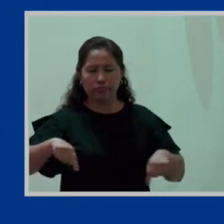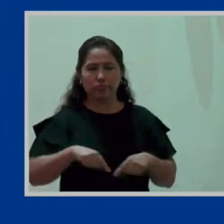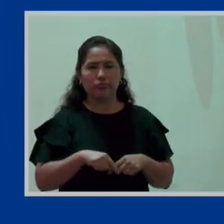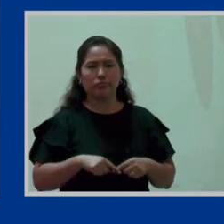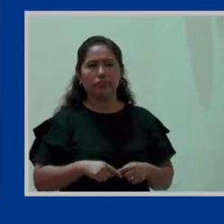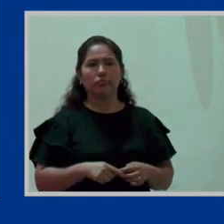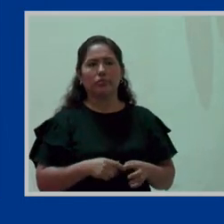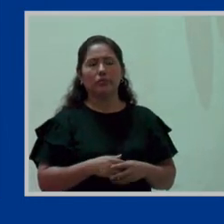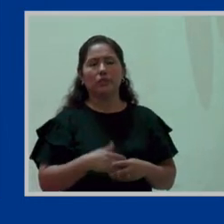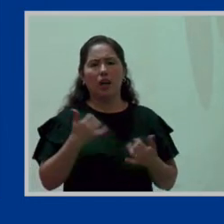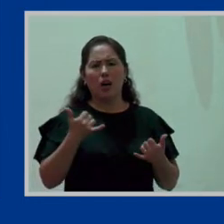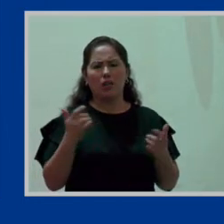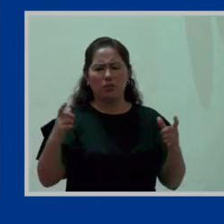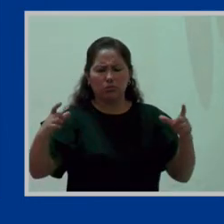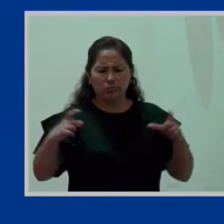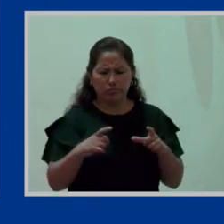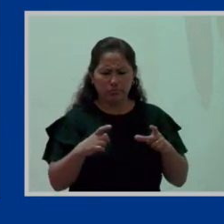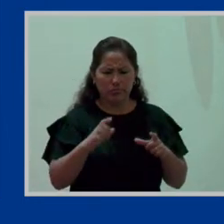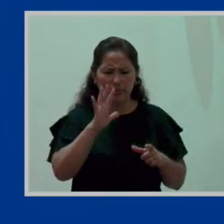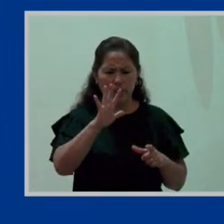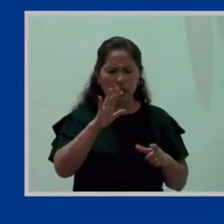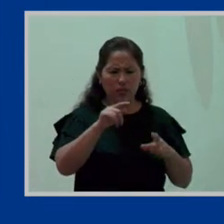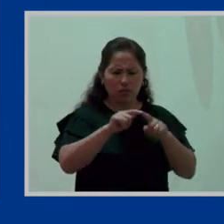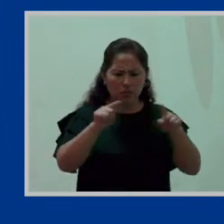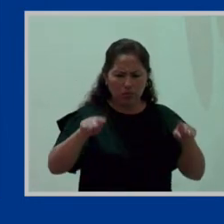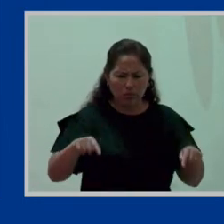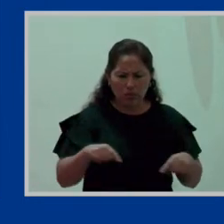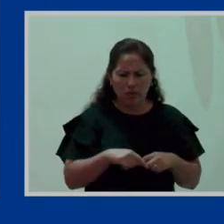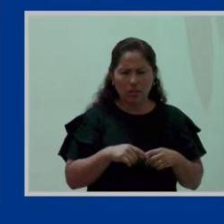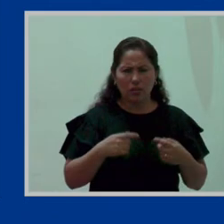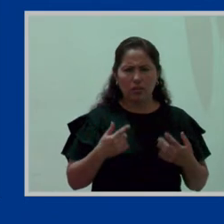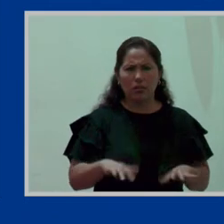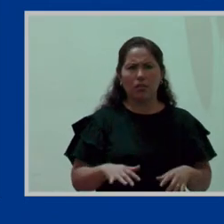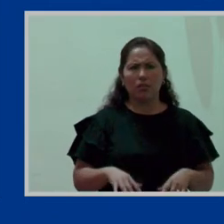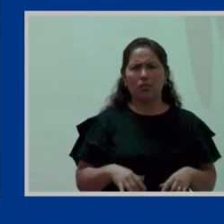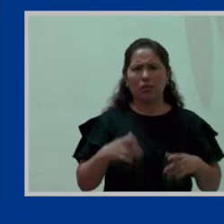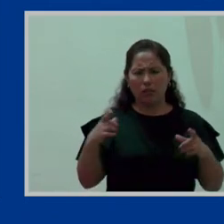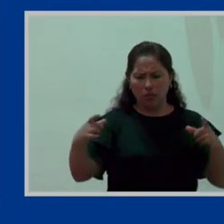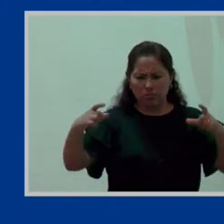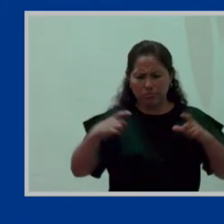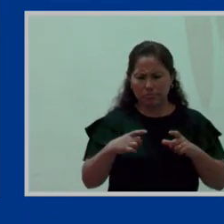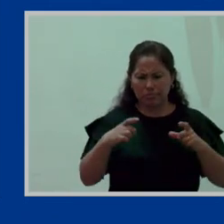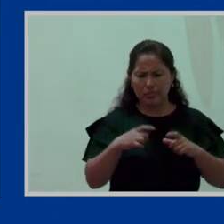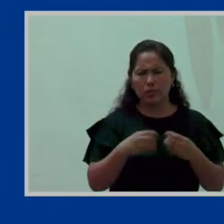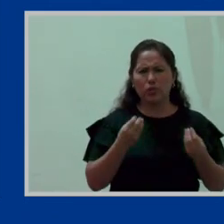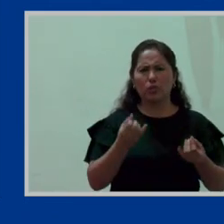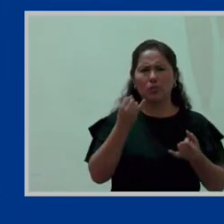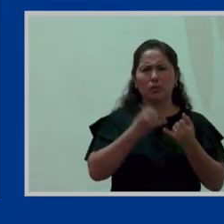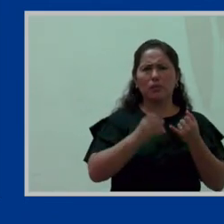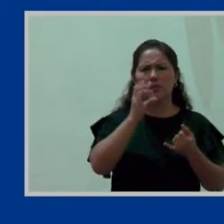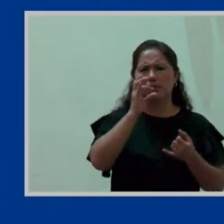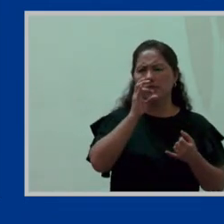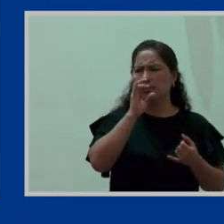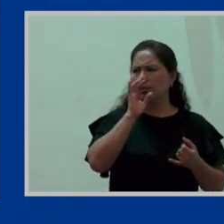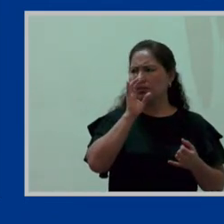,5 metros cuadrados. ¿Y cómo han llegado a determinar 7,5 metros cuadrados? Primeramente, se pudo,